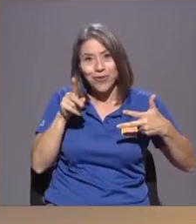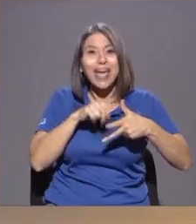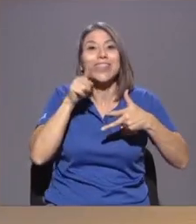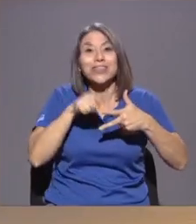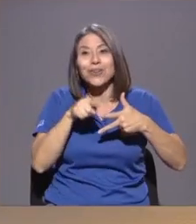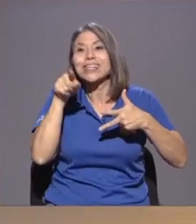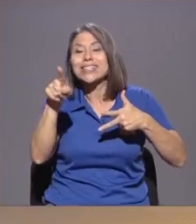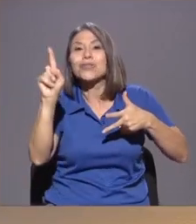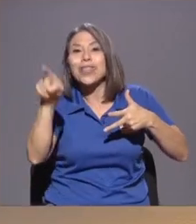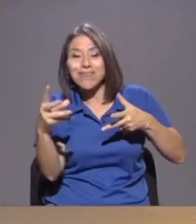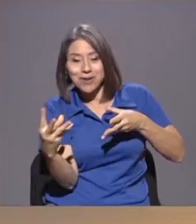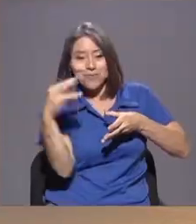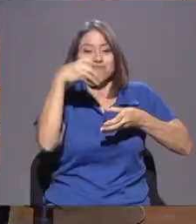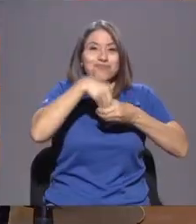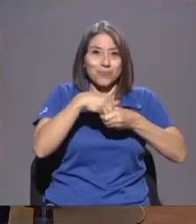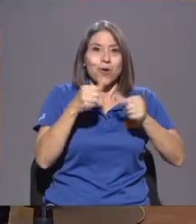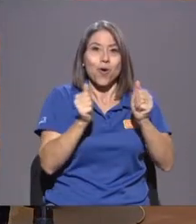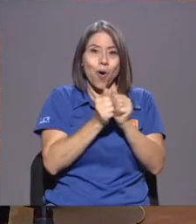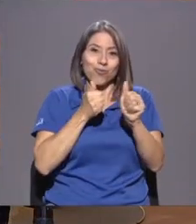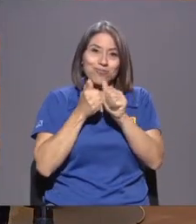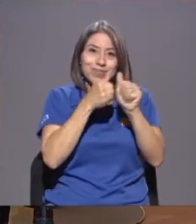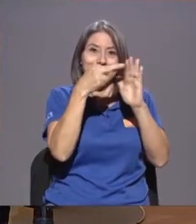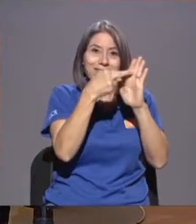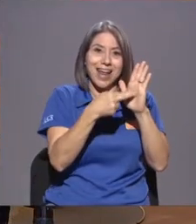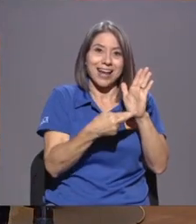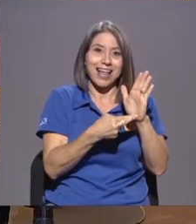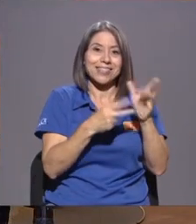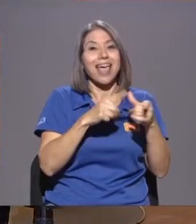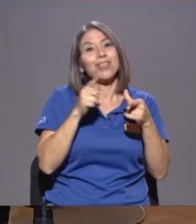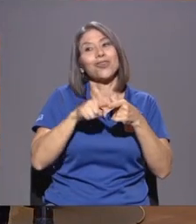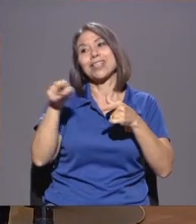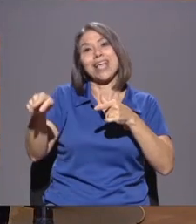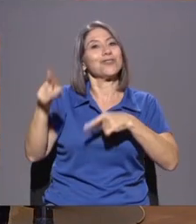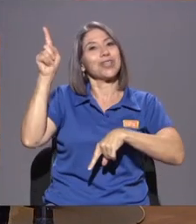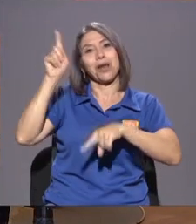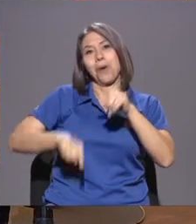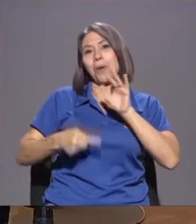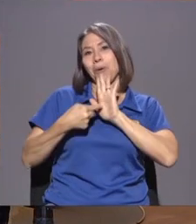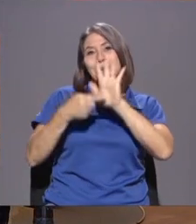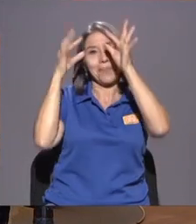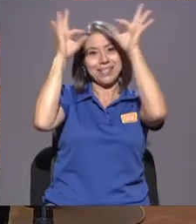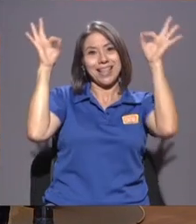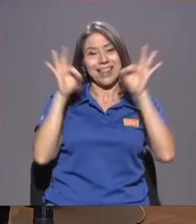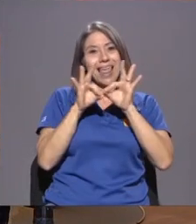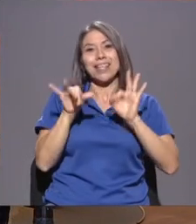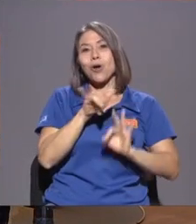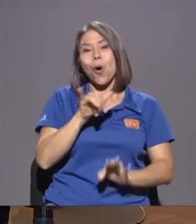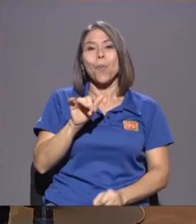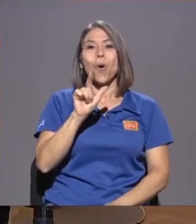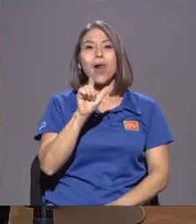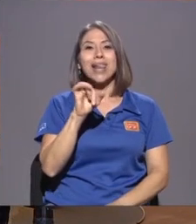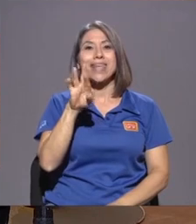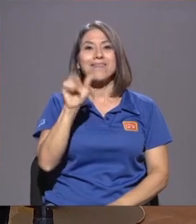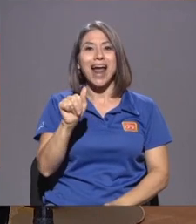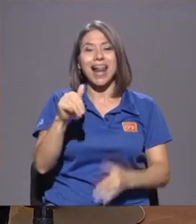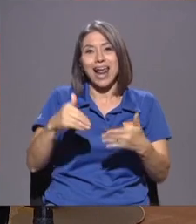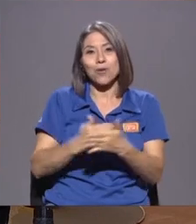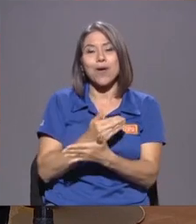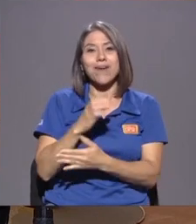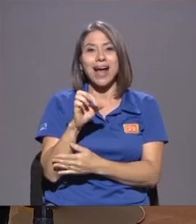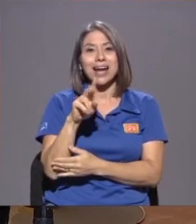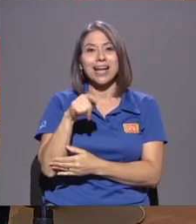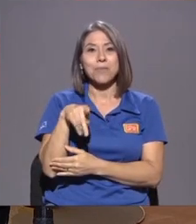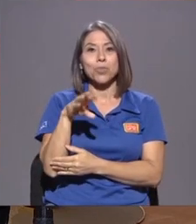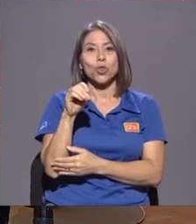cumplir Una Cantidad De Reglas Entonces Ellos Ya no Van a Poder Presentar El Mundo Como Libra La Nueva Criptomoneda Sino Que van a Ser